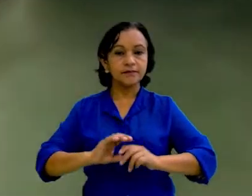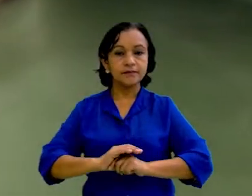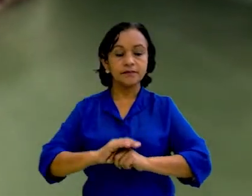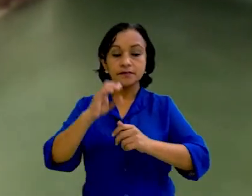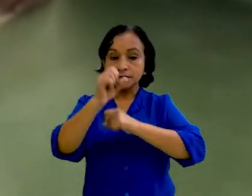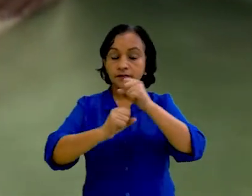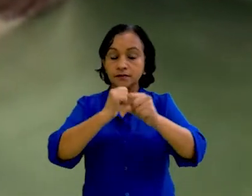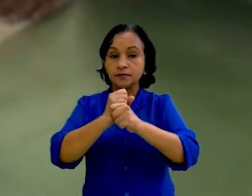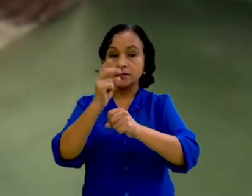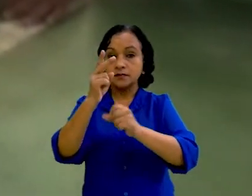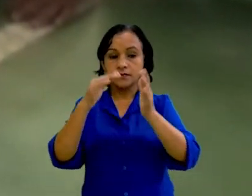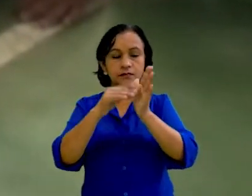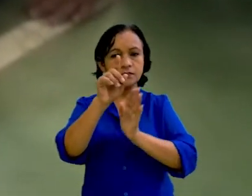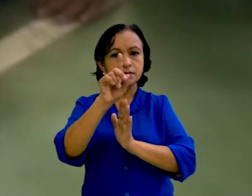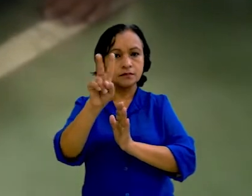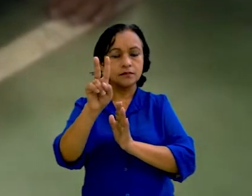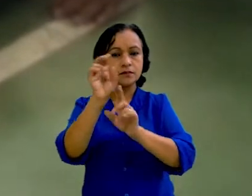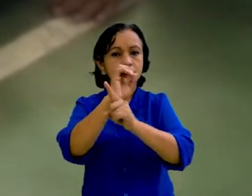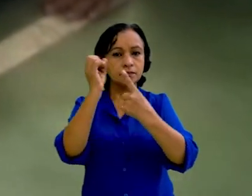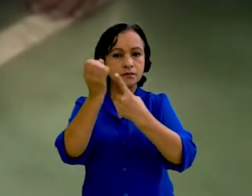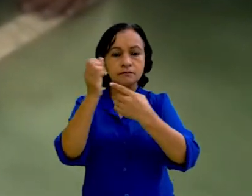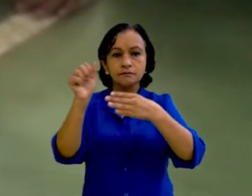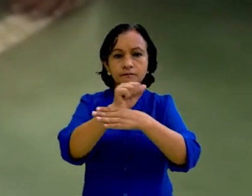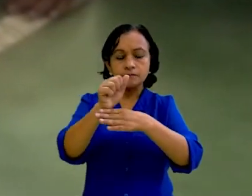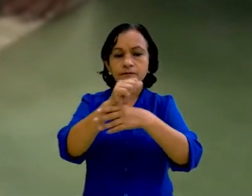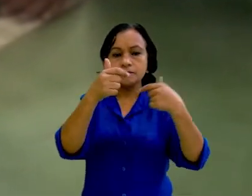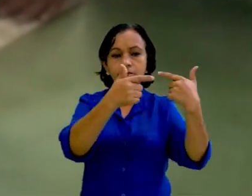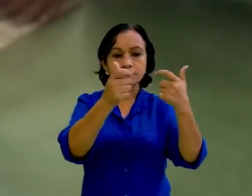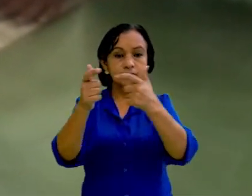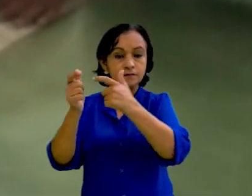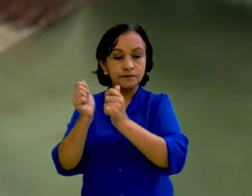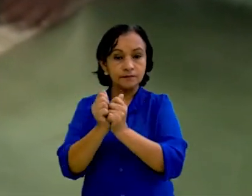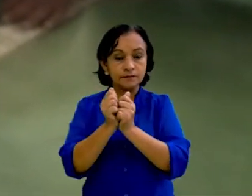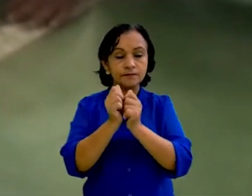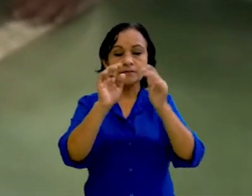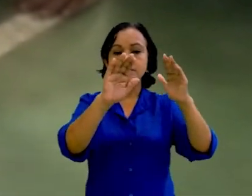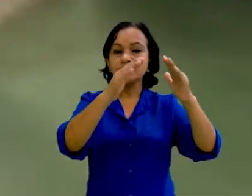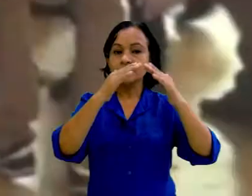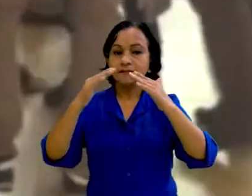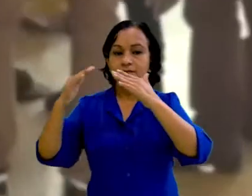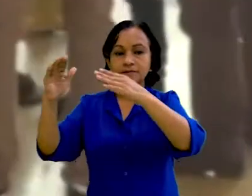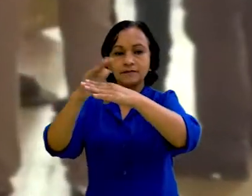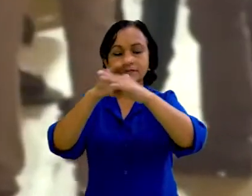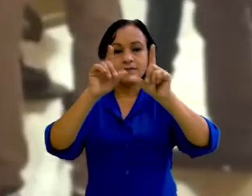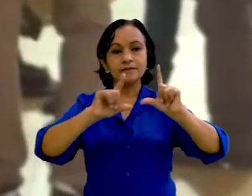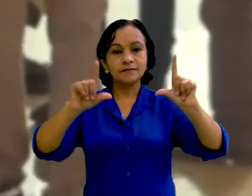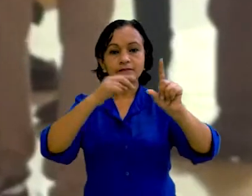En el año 2012, se consolidó la organización y preparación de comités y brigadas locales en barrios y comunidades,